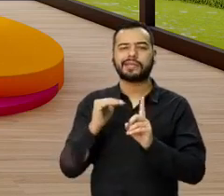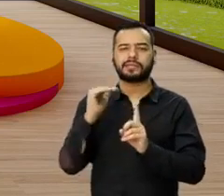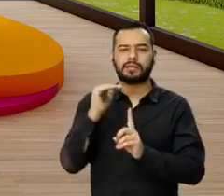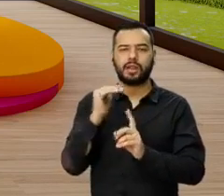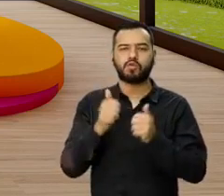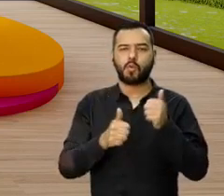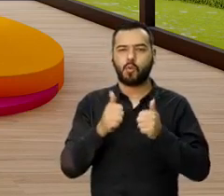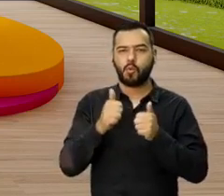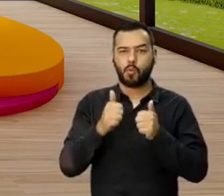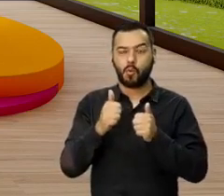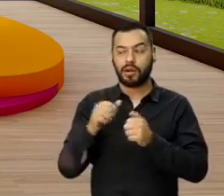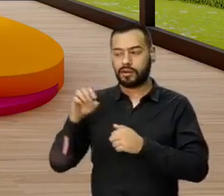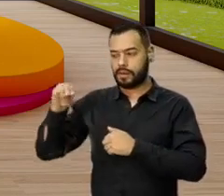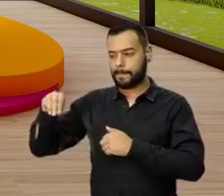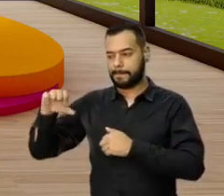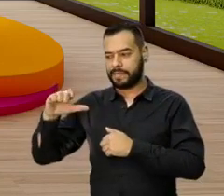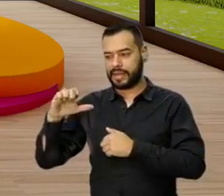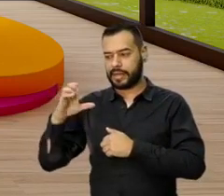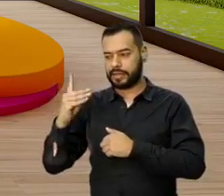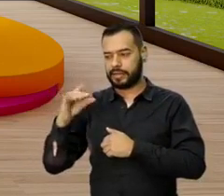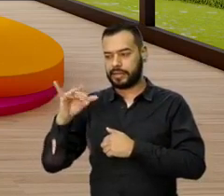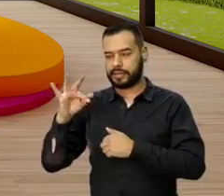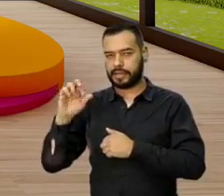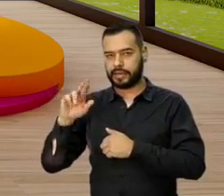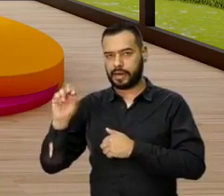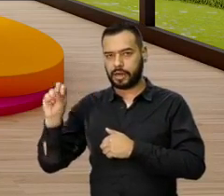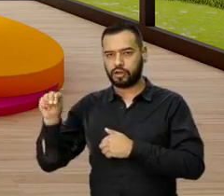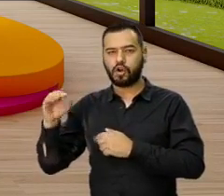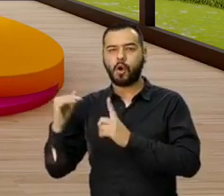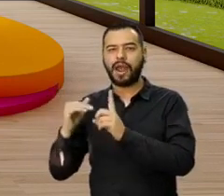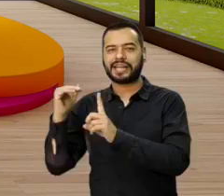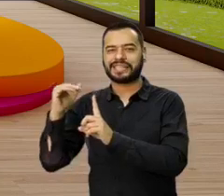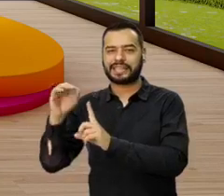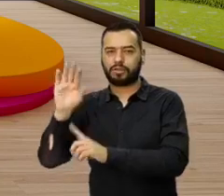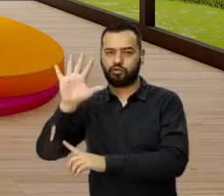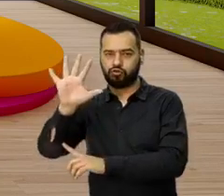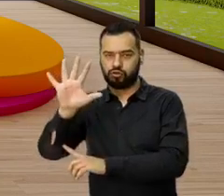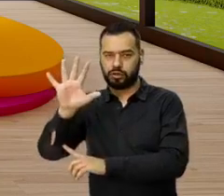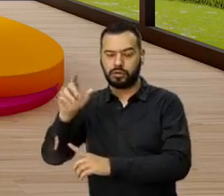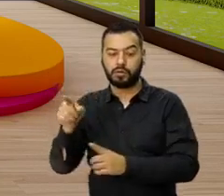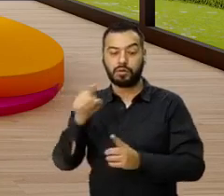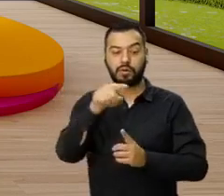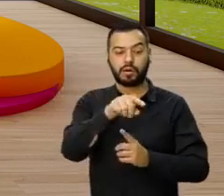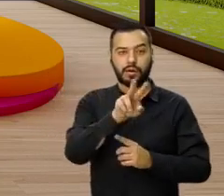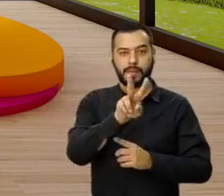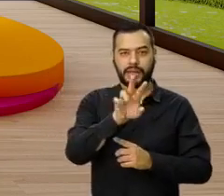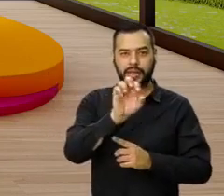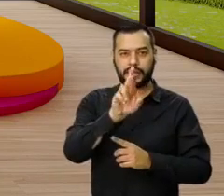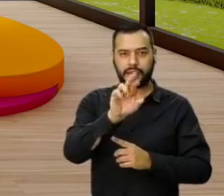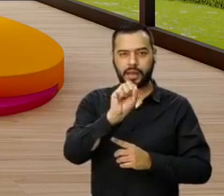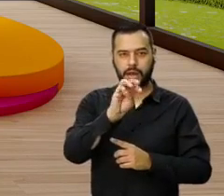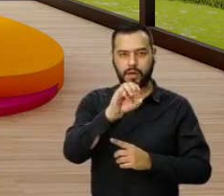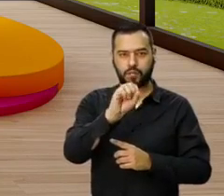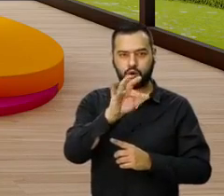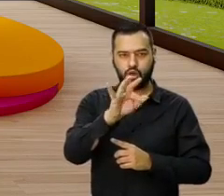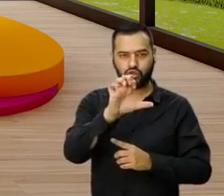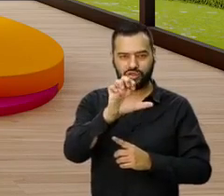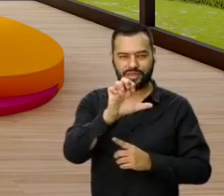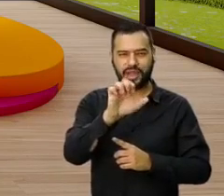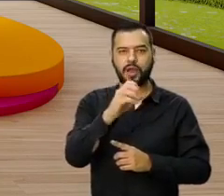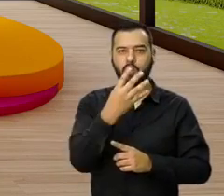Mediterráneo es un estrato 5. Lo que son, en un momento dado, Veramonte es estrato 4. Y